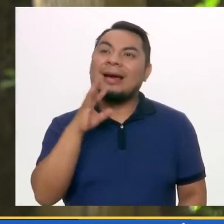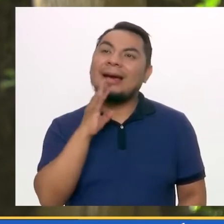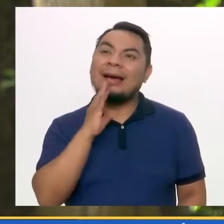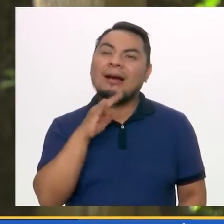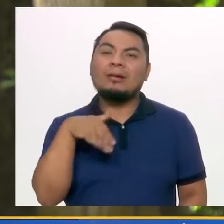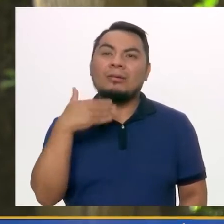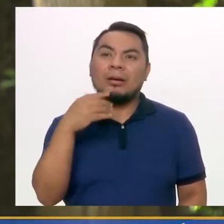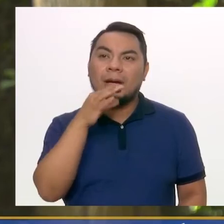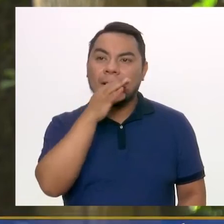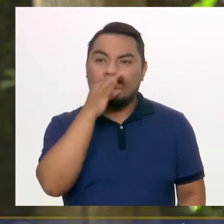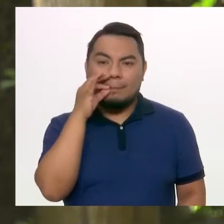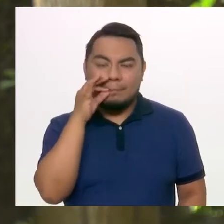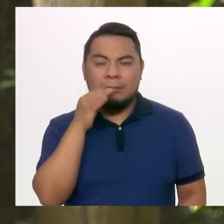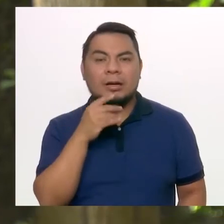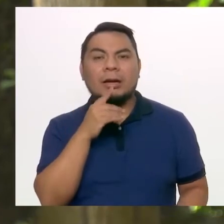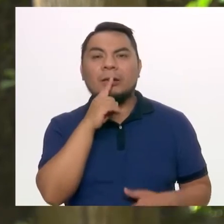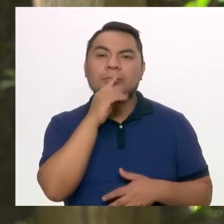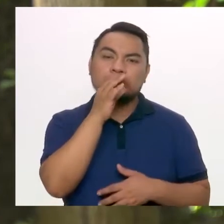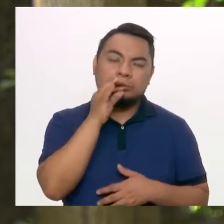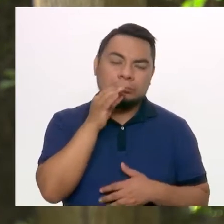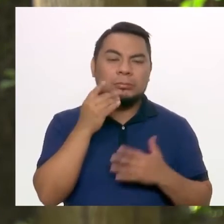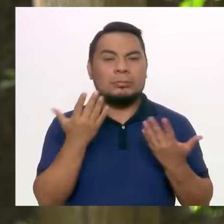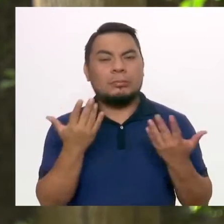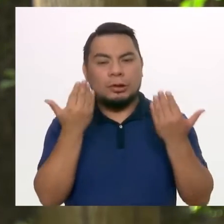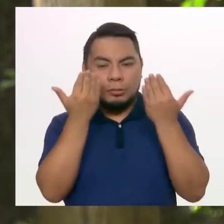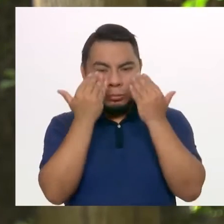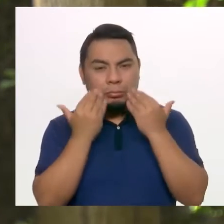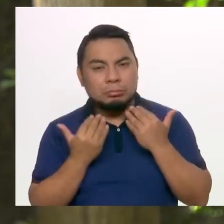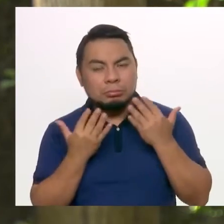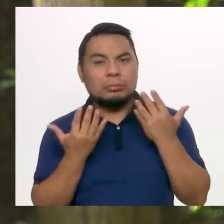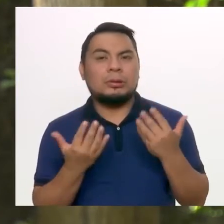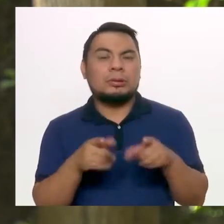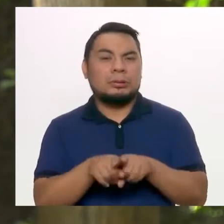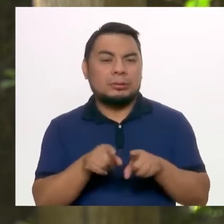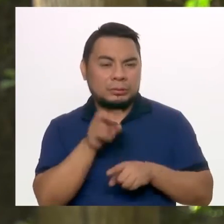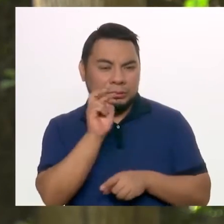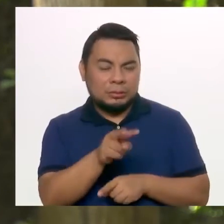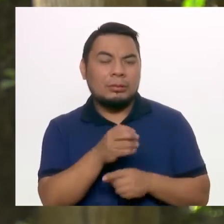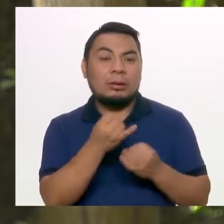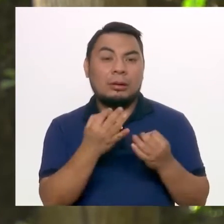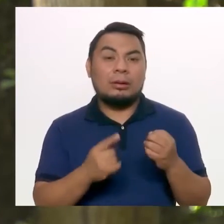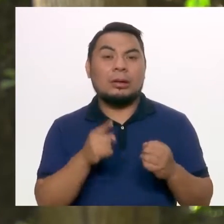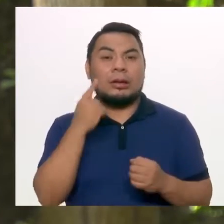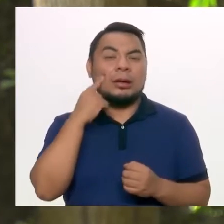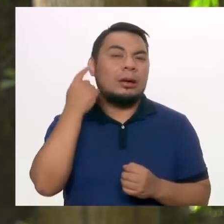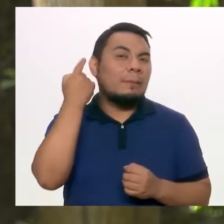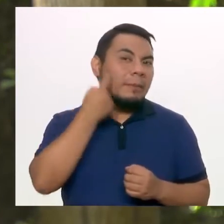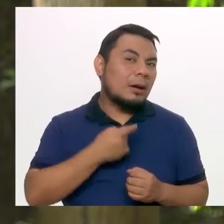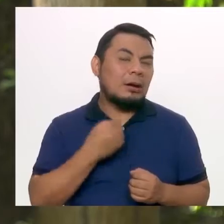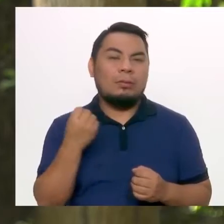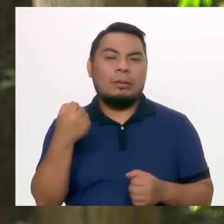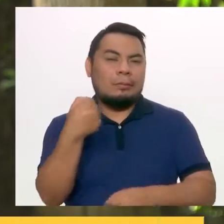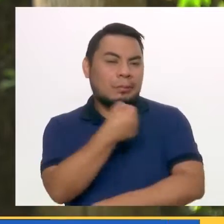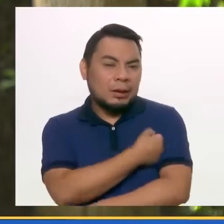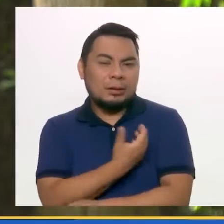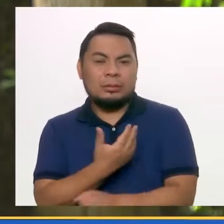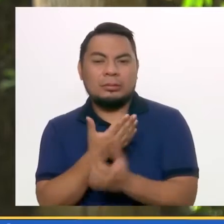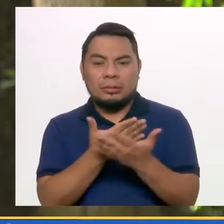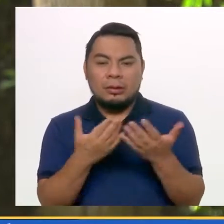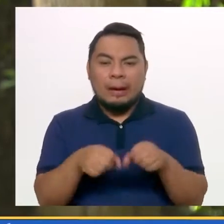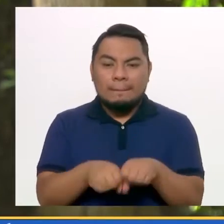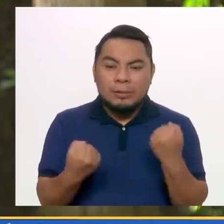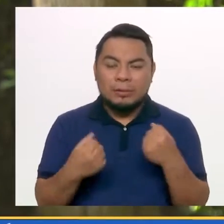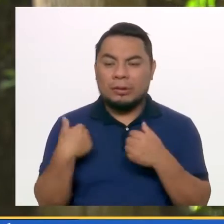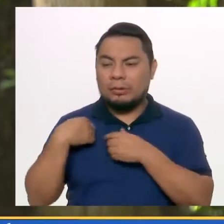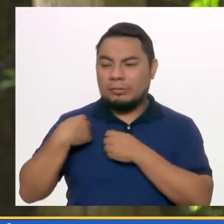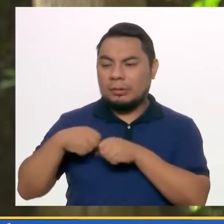reservaba. Luego, si el niño aparece con algún rasgo físico o algún objeto o su